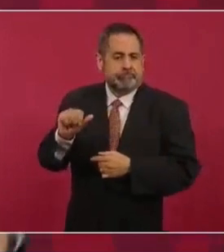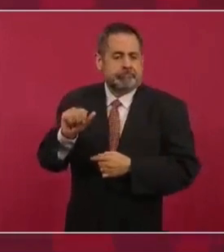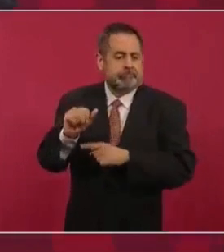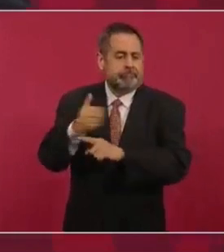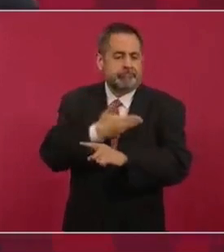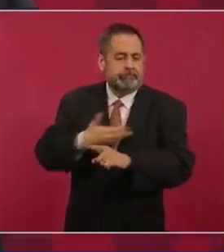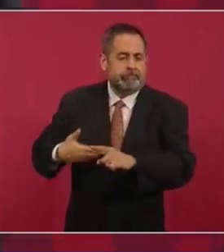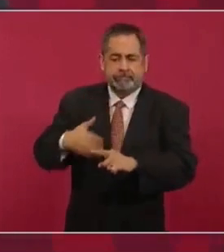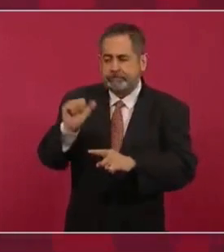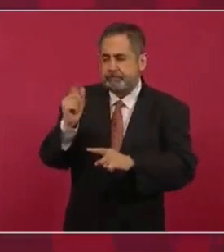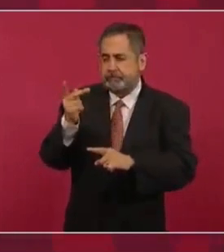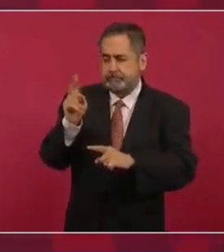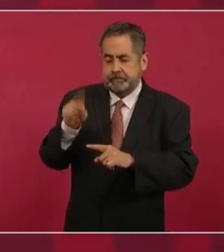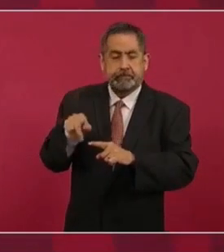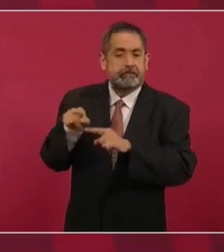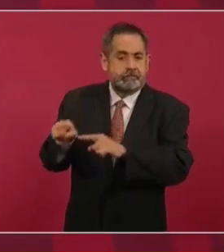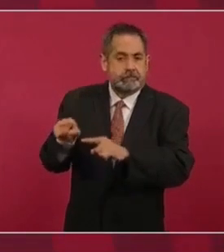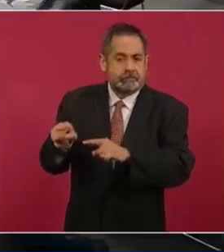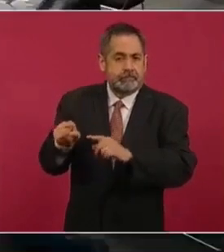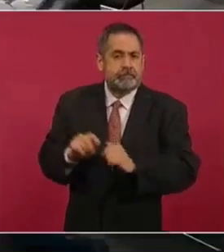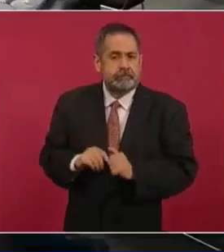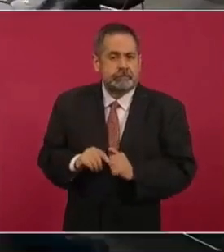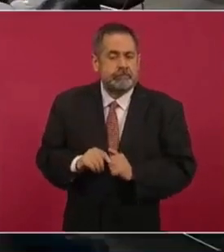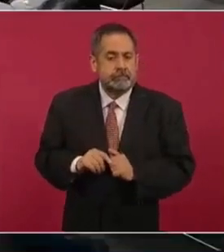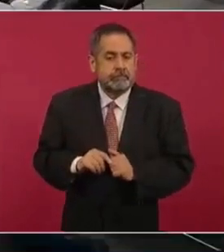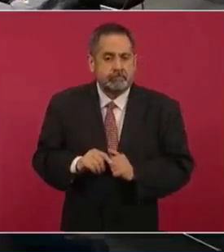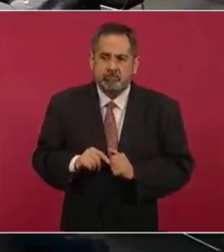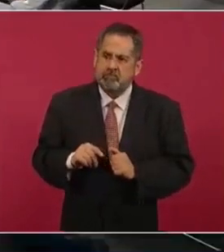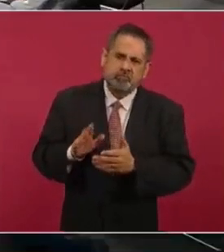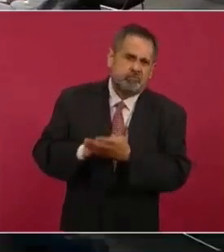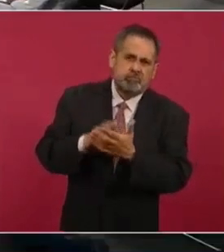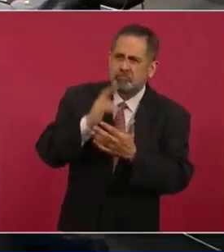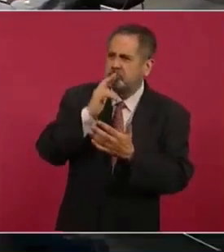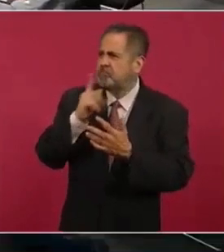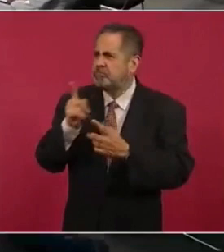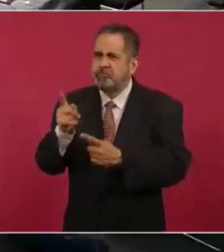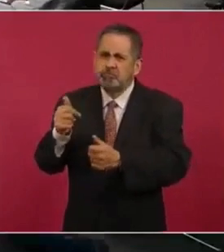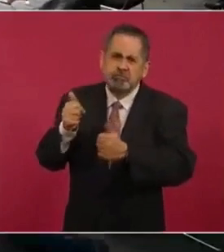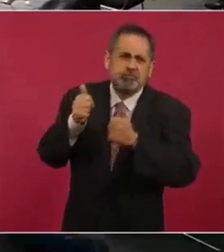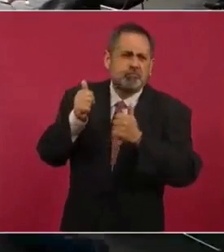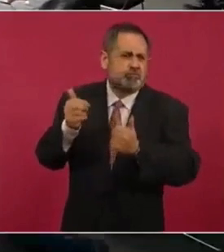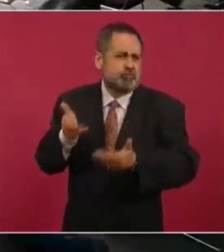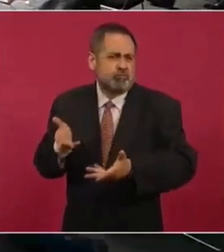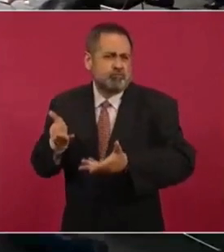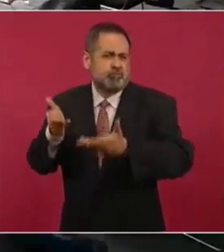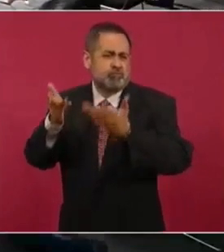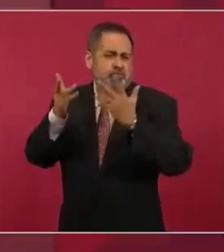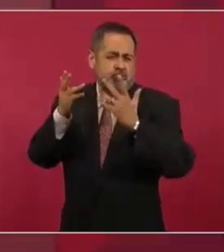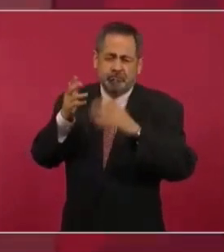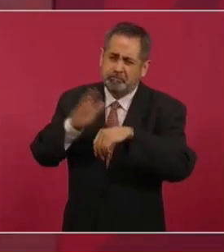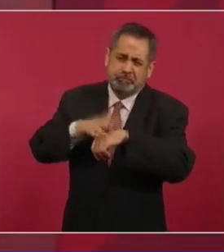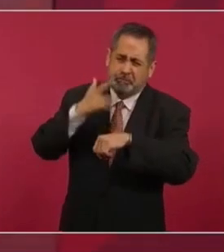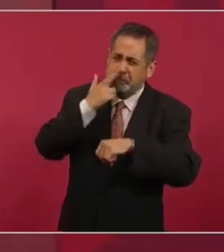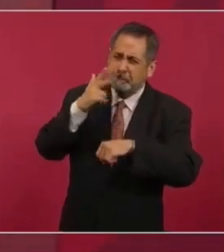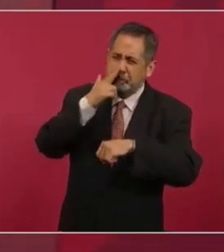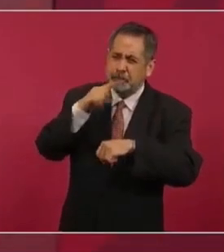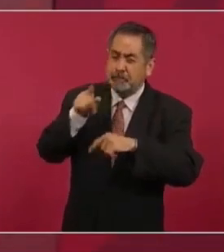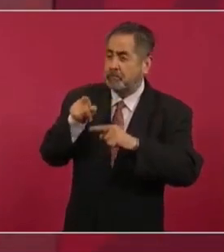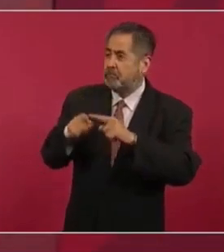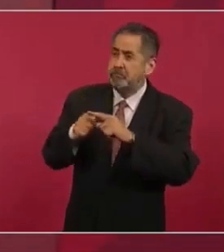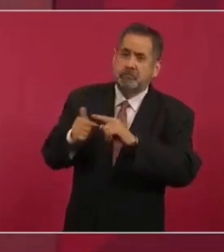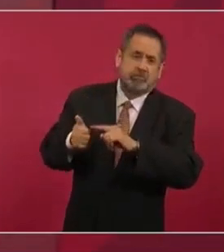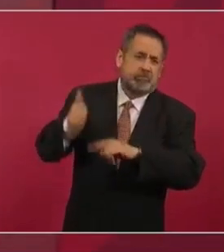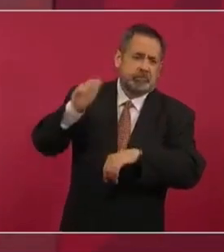lo elevaron a rango